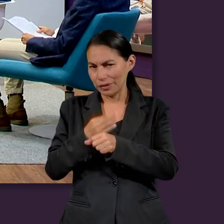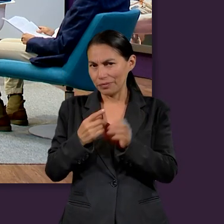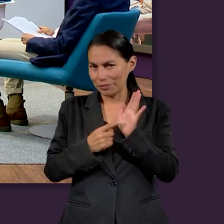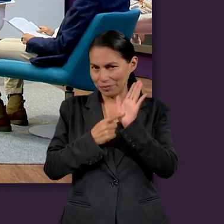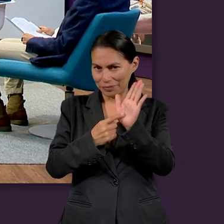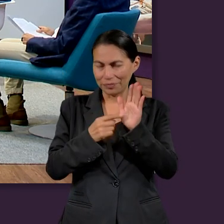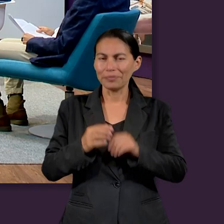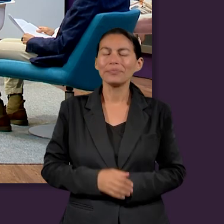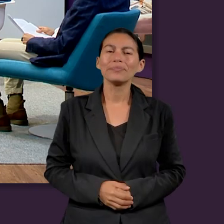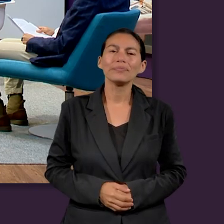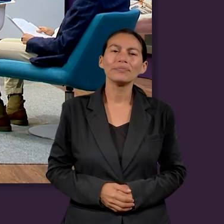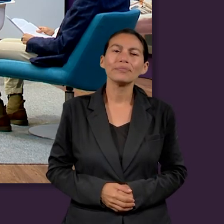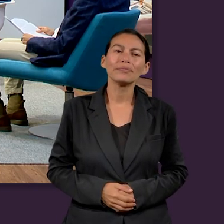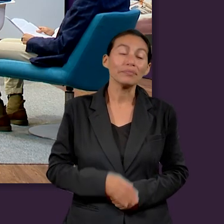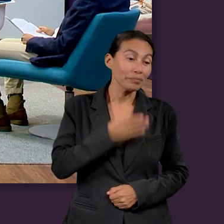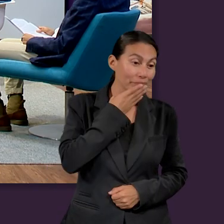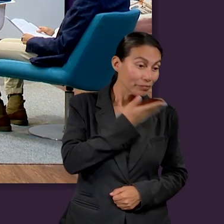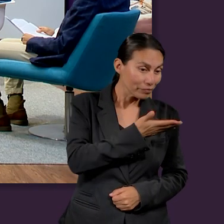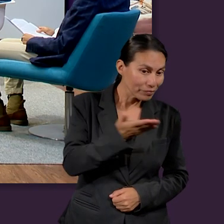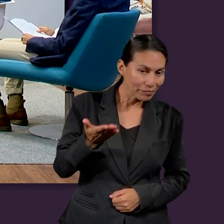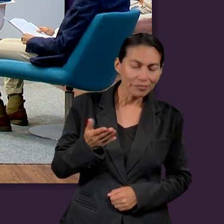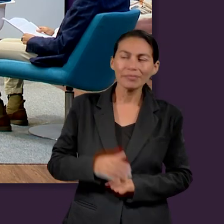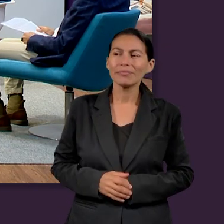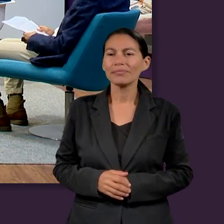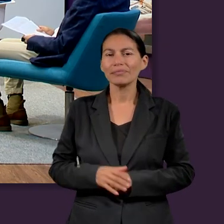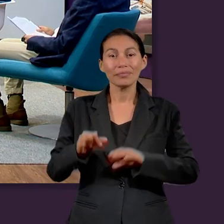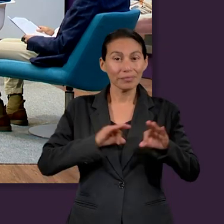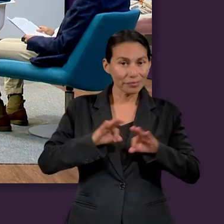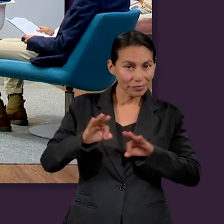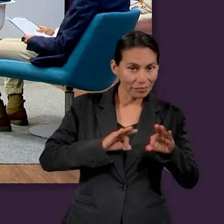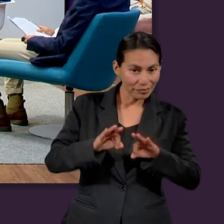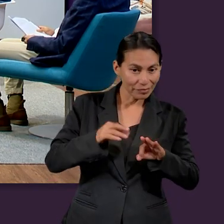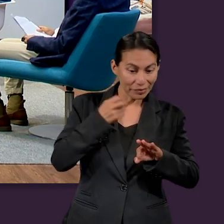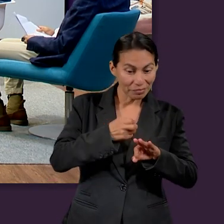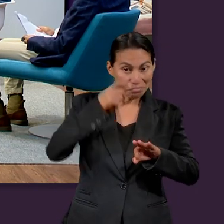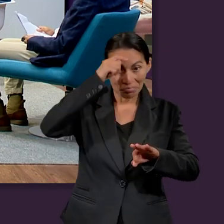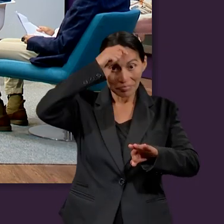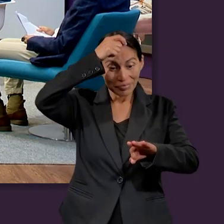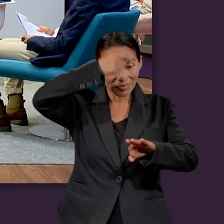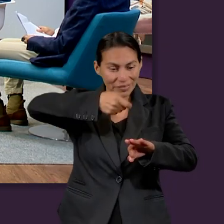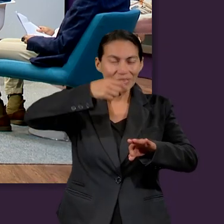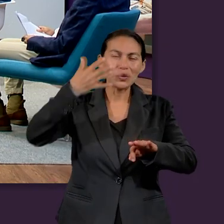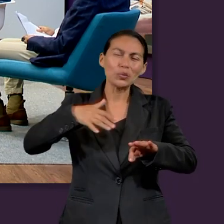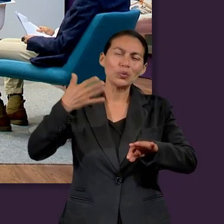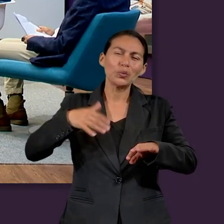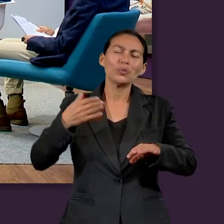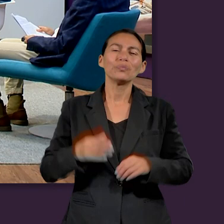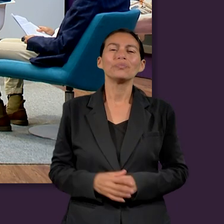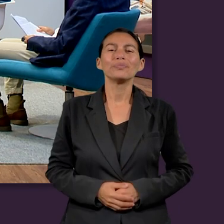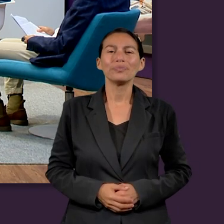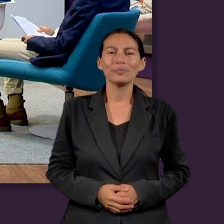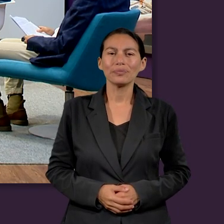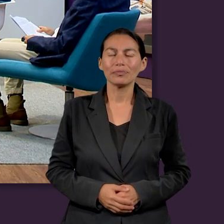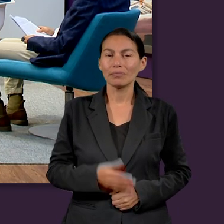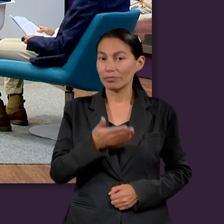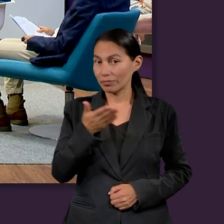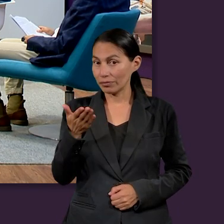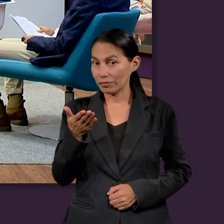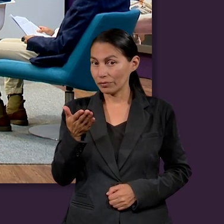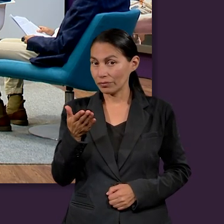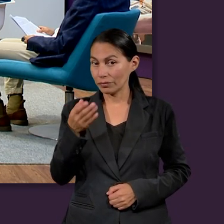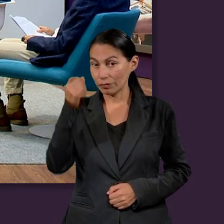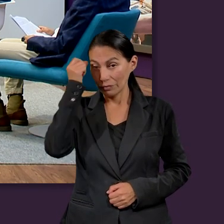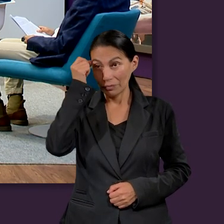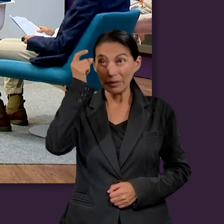presentar en esta hora. Muy bien, chicos, pues el trabajo es una bendición. ¿Se imaginan